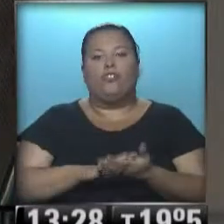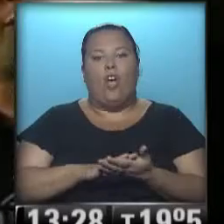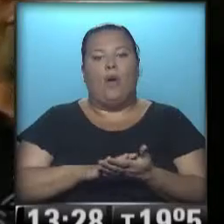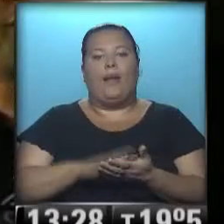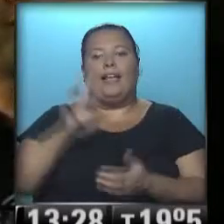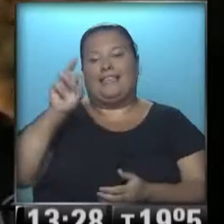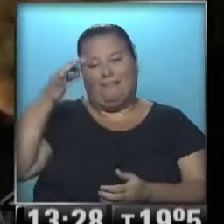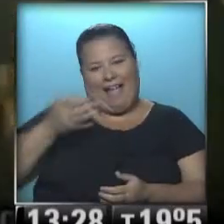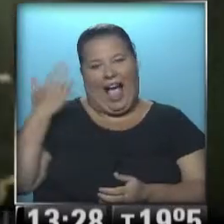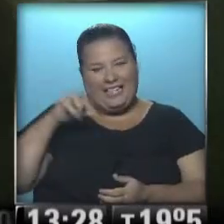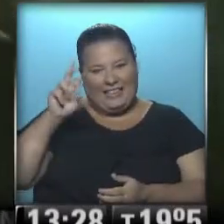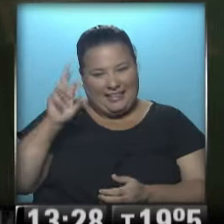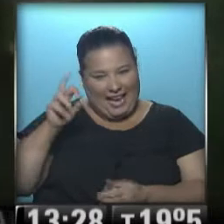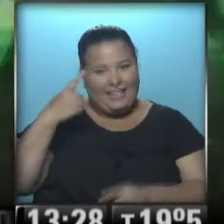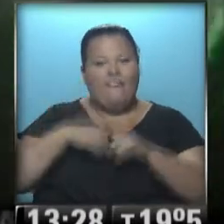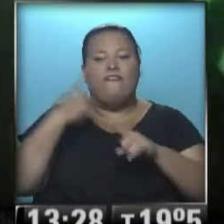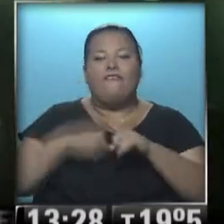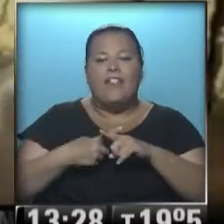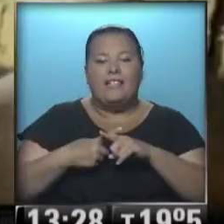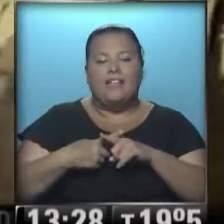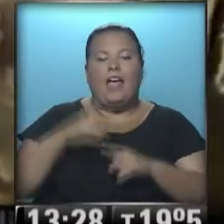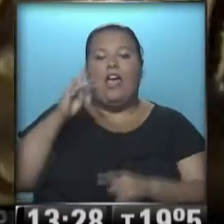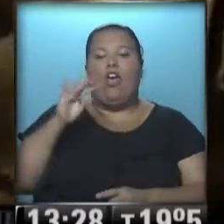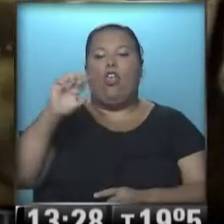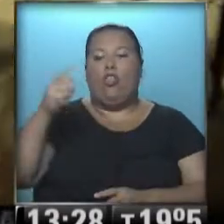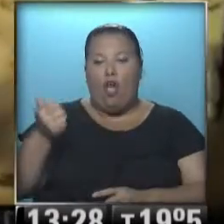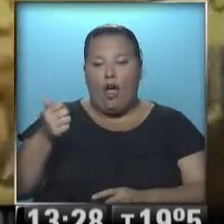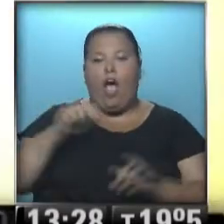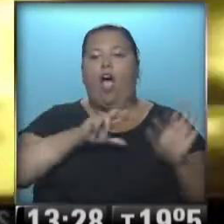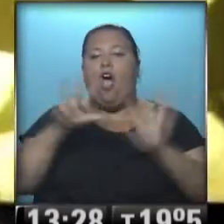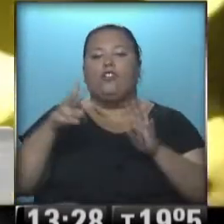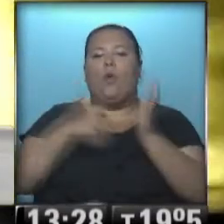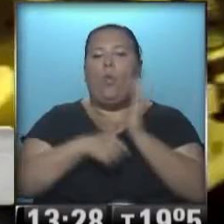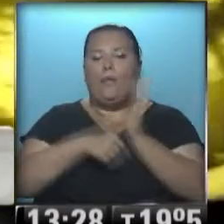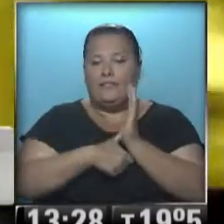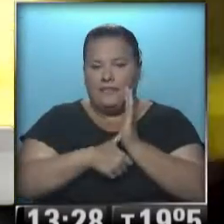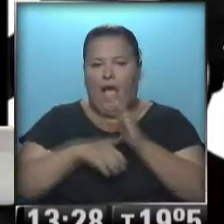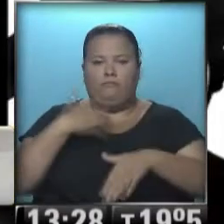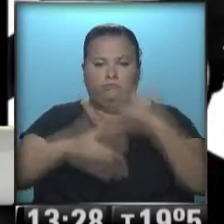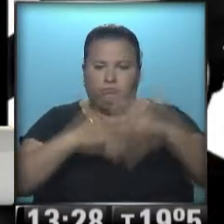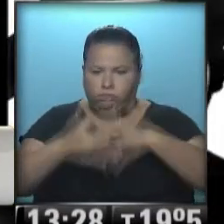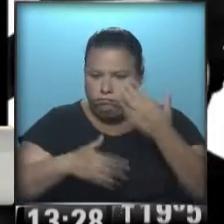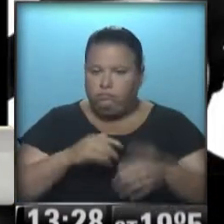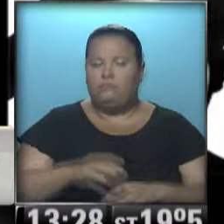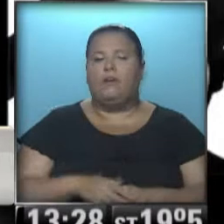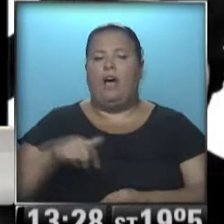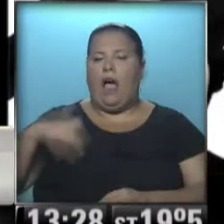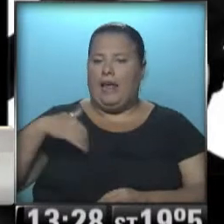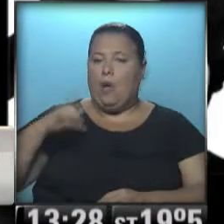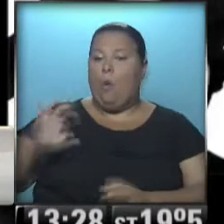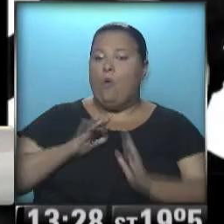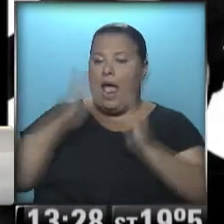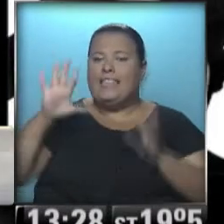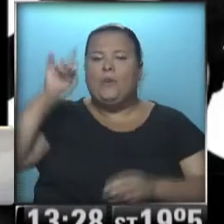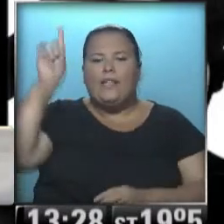bueno, el 30, en realidad empezaron ayer los festivales, el DOCA, por un lado la octava muestra de documentales, como ha crecido el documental en nuestro país. En el último año el